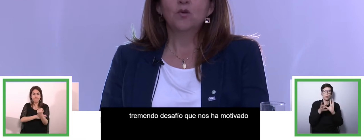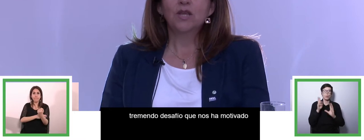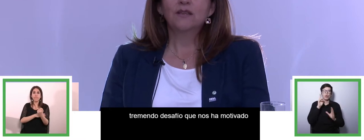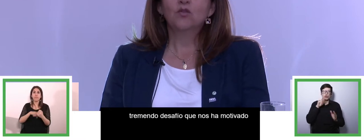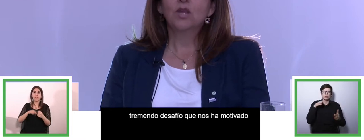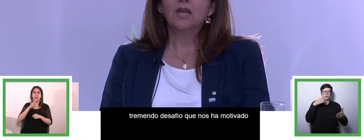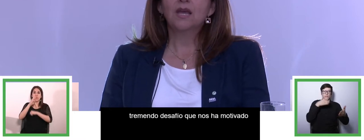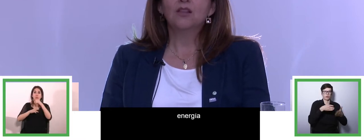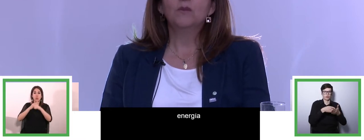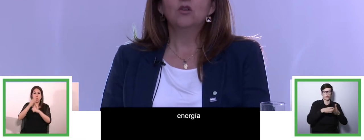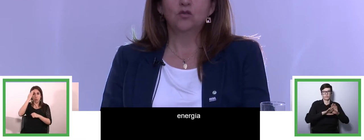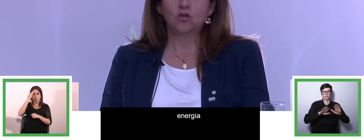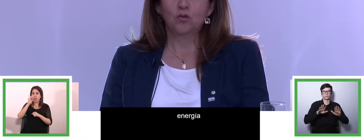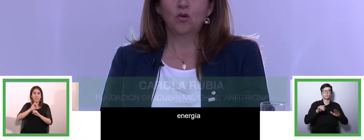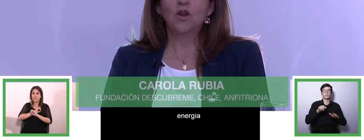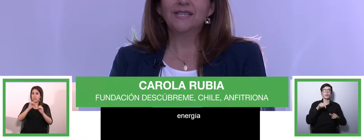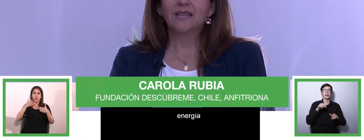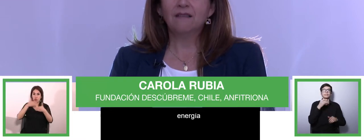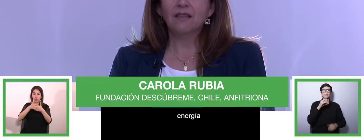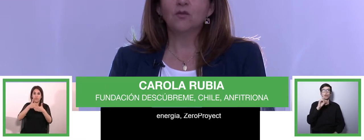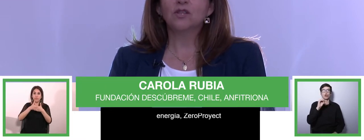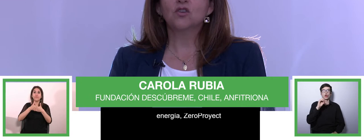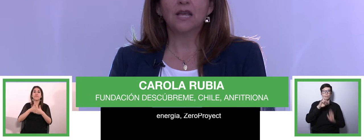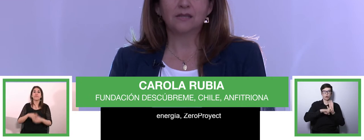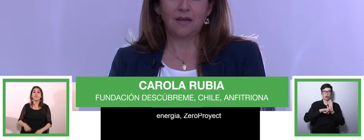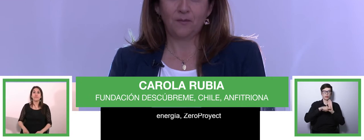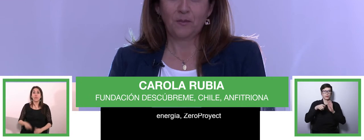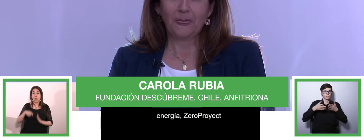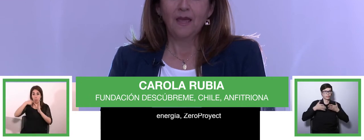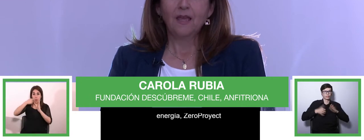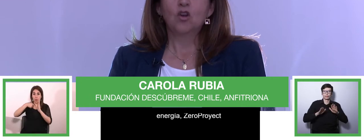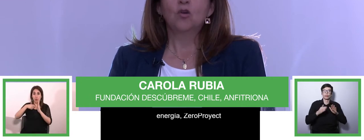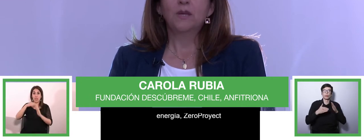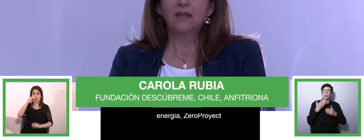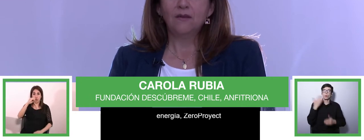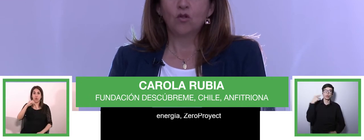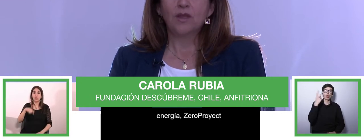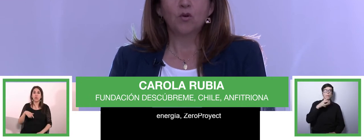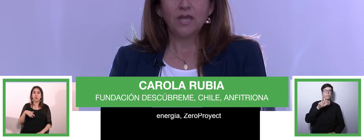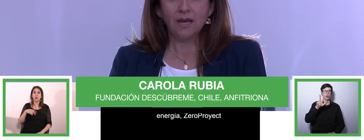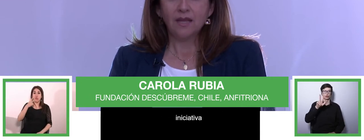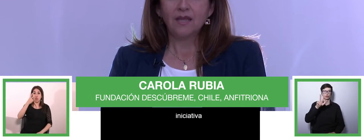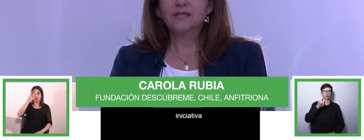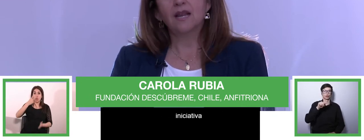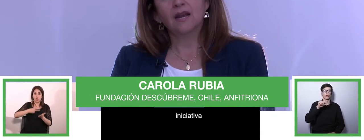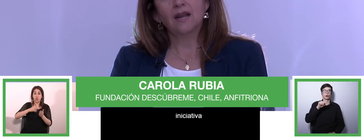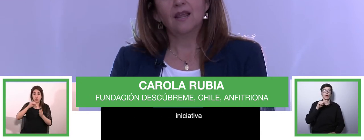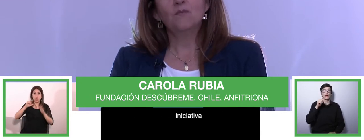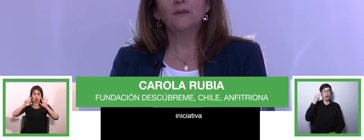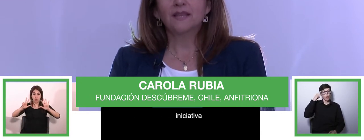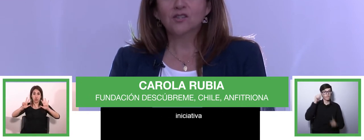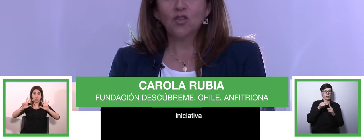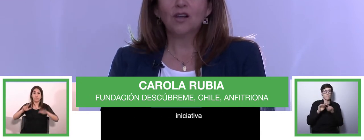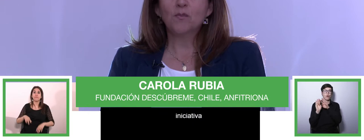Ciro Project surge el 2008 como una iniciativa de la Fundación ESLE, con el objetivo de apoyar y acelerar